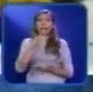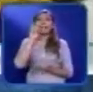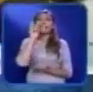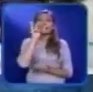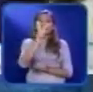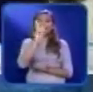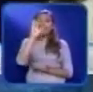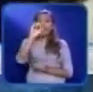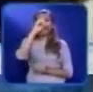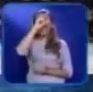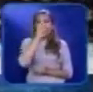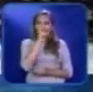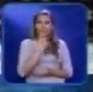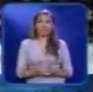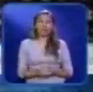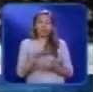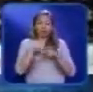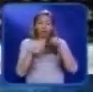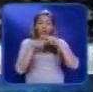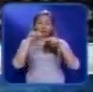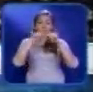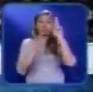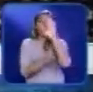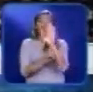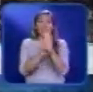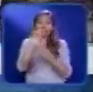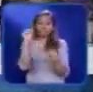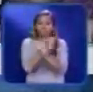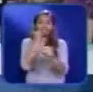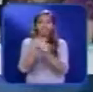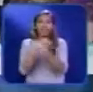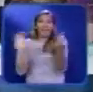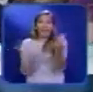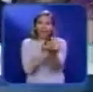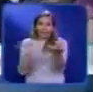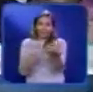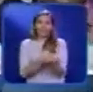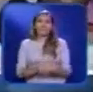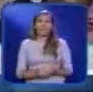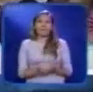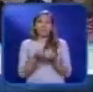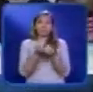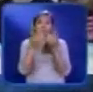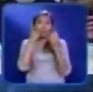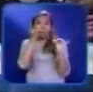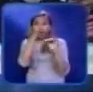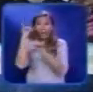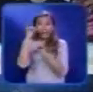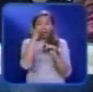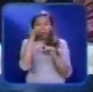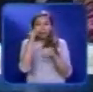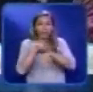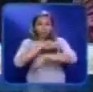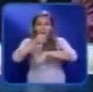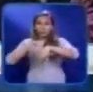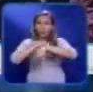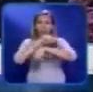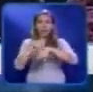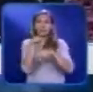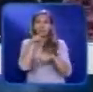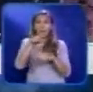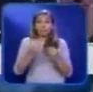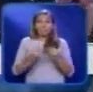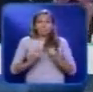décadas en la construcción y desarrollo de su obra orquestal Decenas de cámaras siguieron minuto a minuto la emotiva